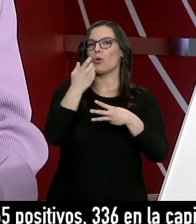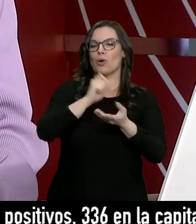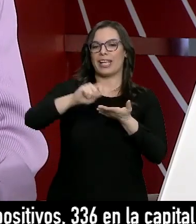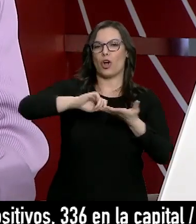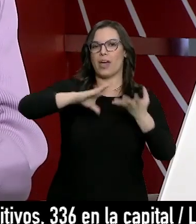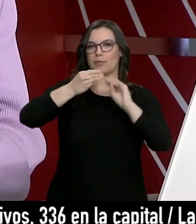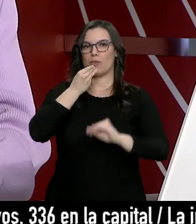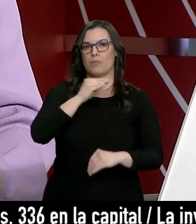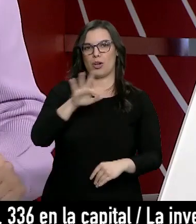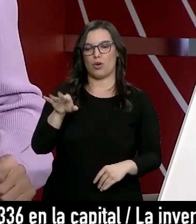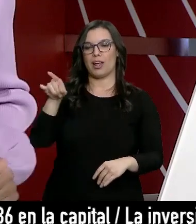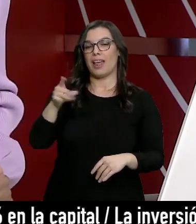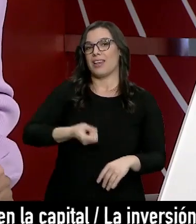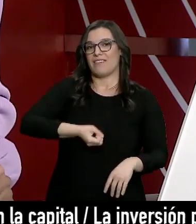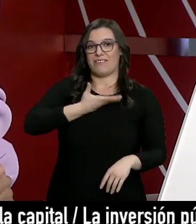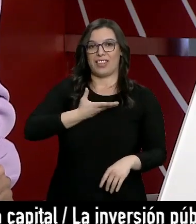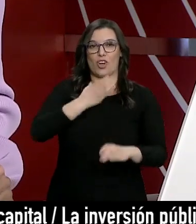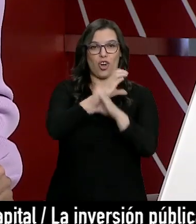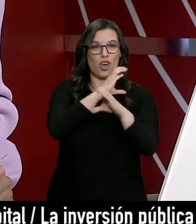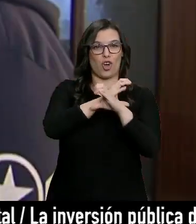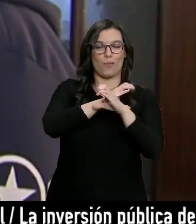en este thriller su afición por los cómics.